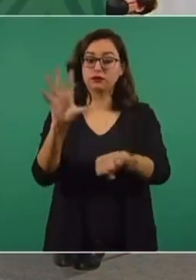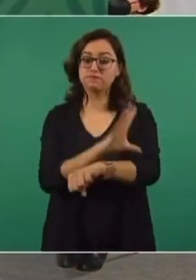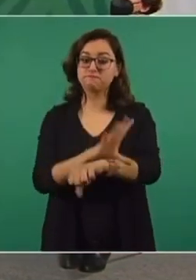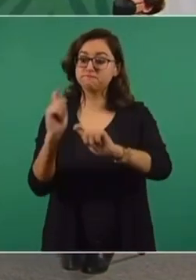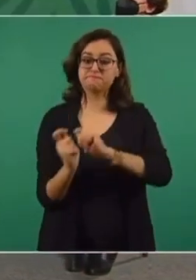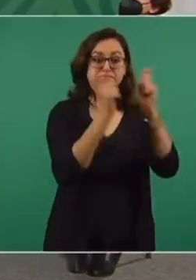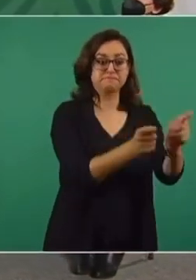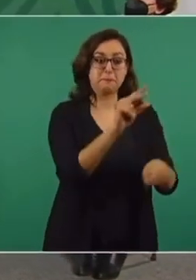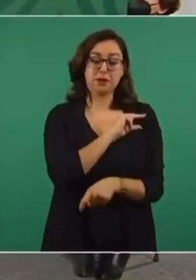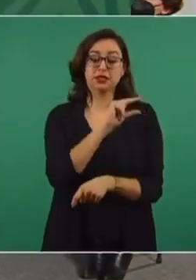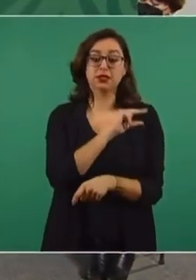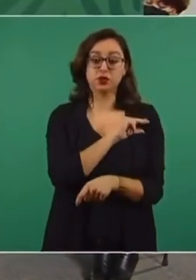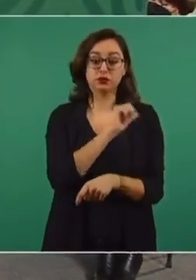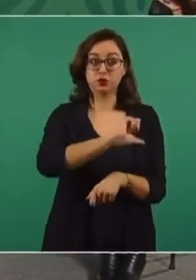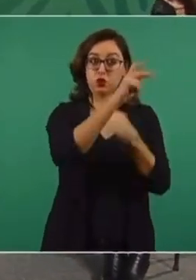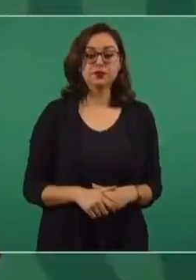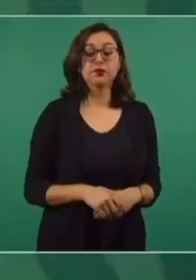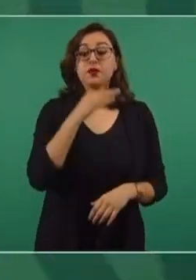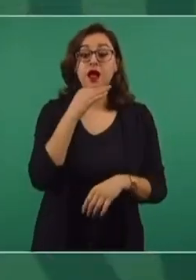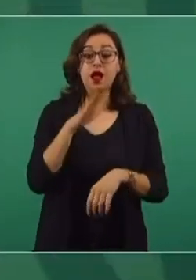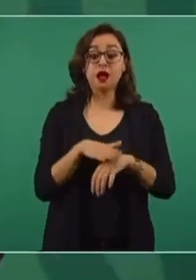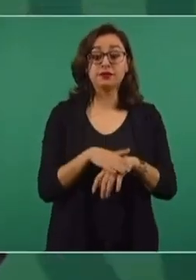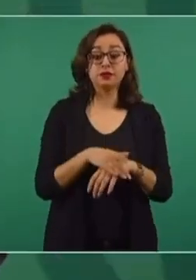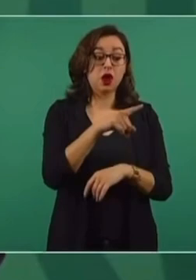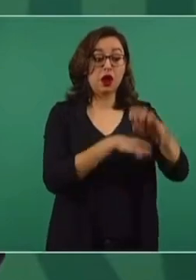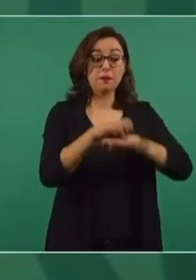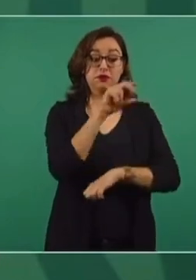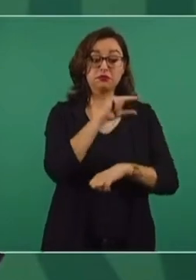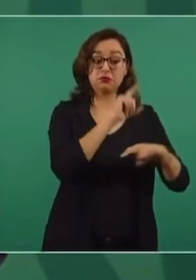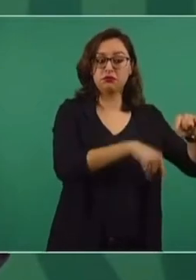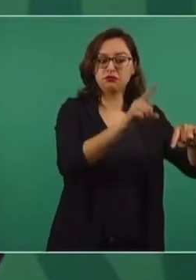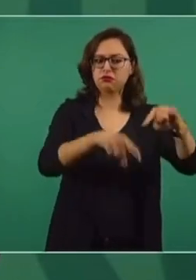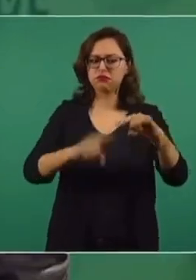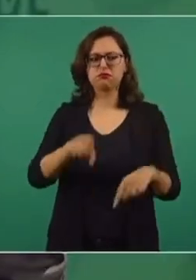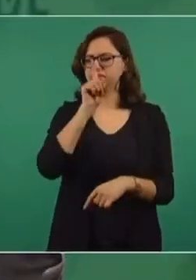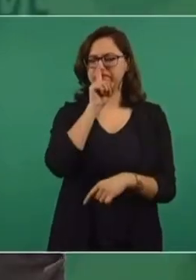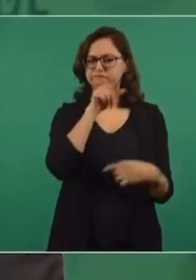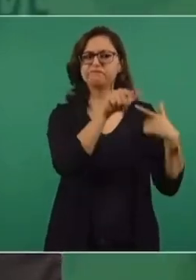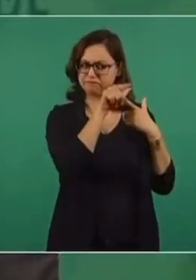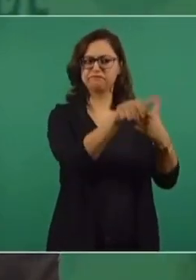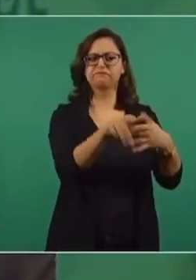a los particulares, sobre todo a las empresas extranjeras. Estas empresas particulares no, van a continuar.